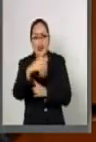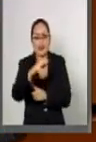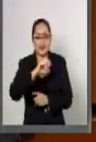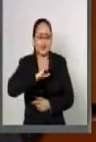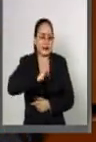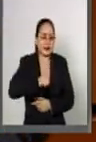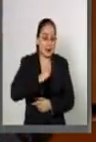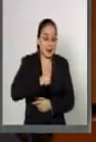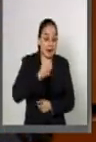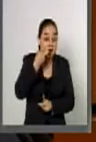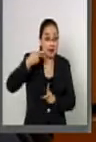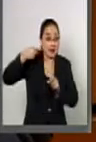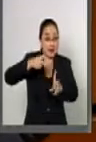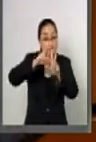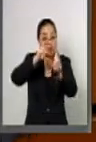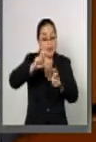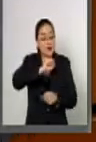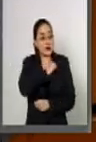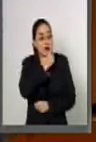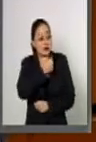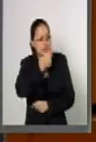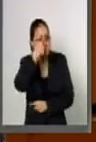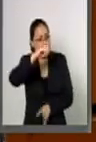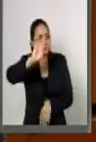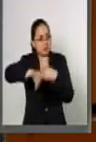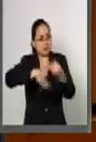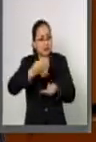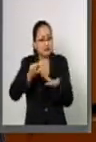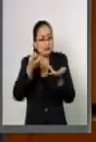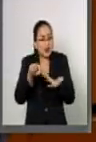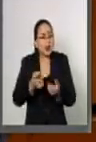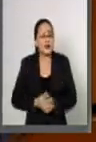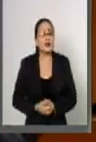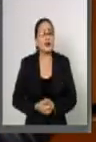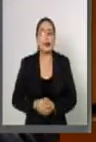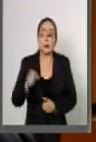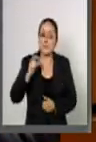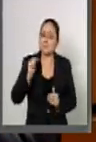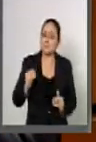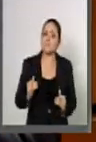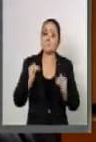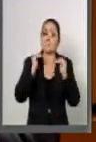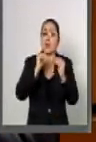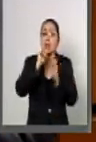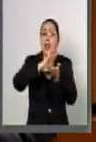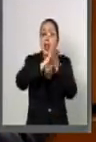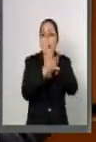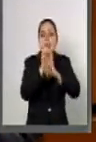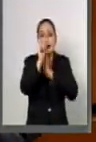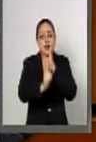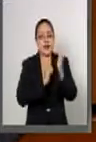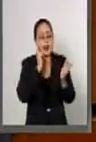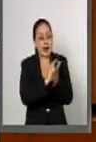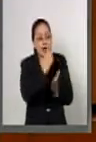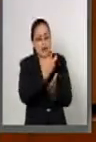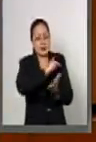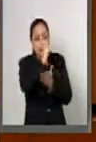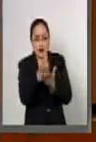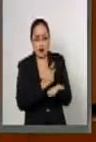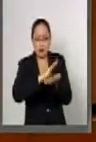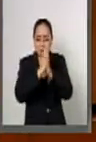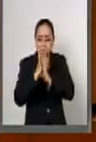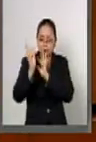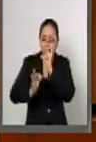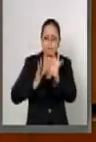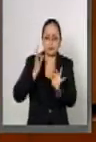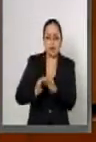como materia de salubridad general así como la de elevar a rango de ley dicho programa para